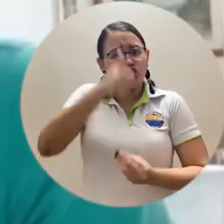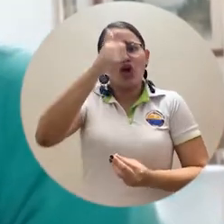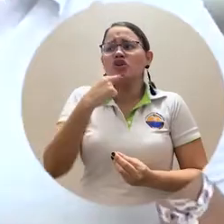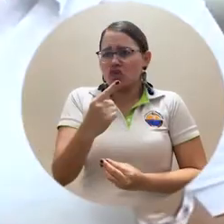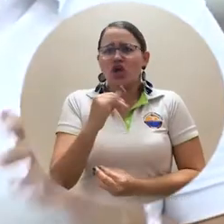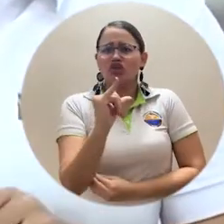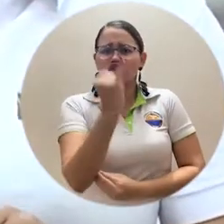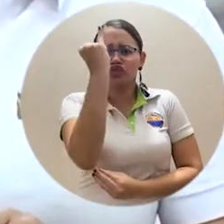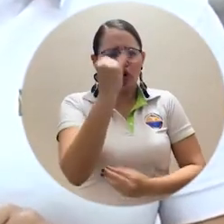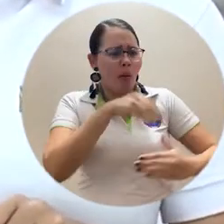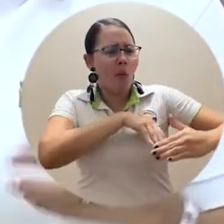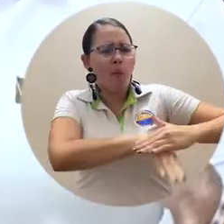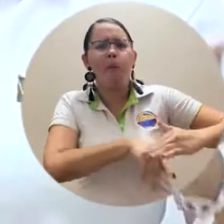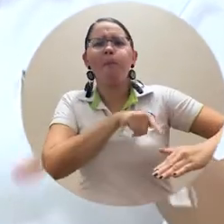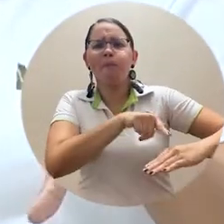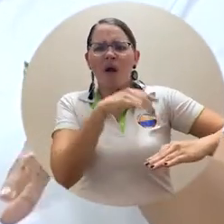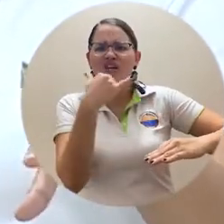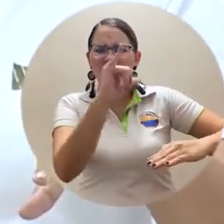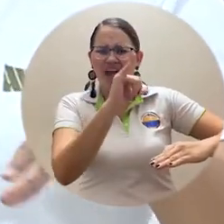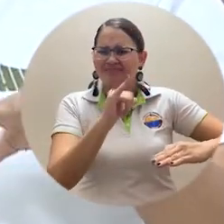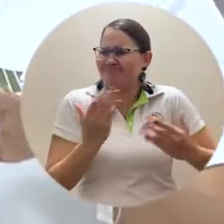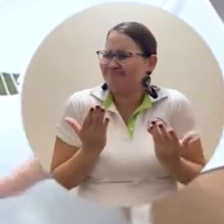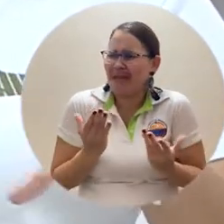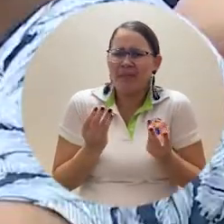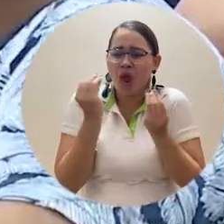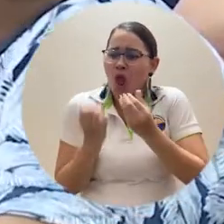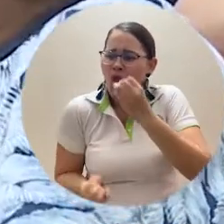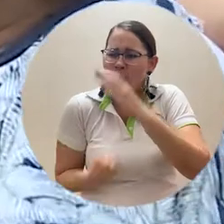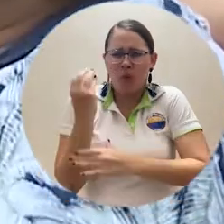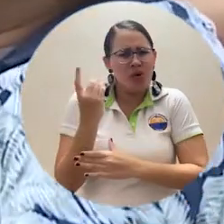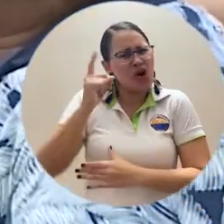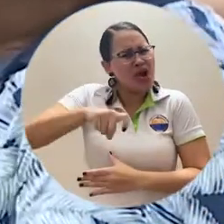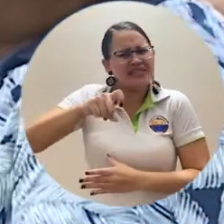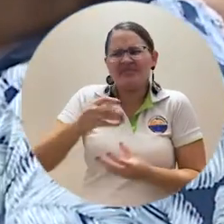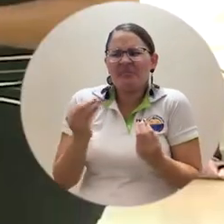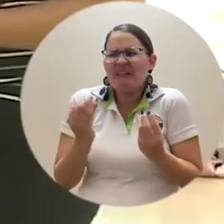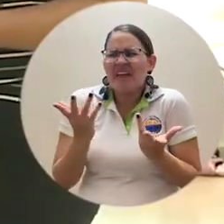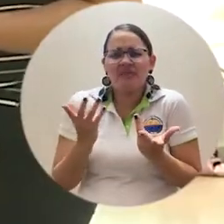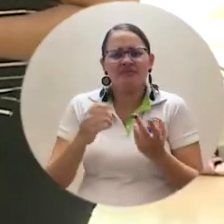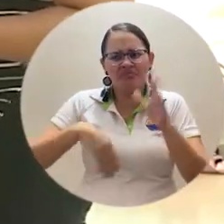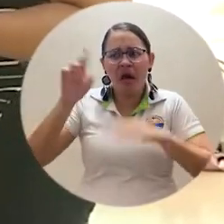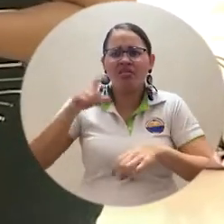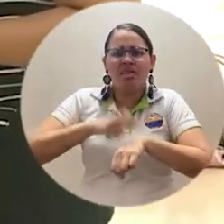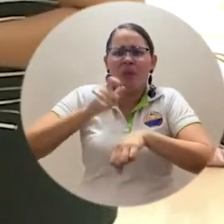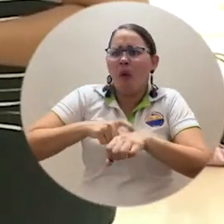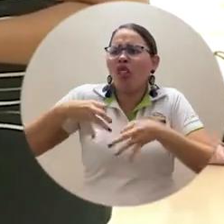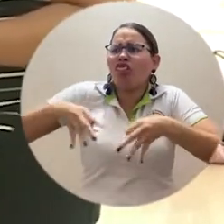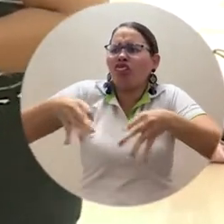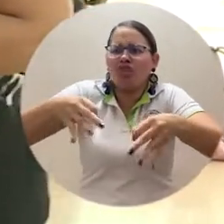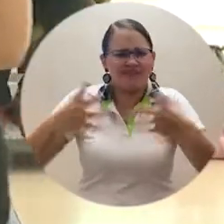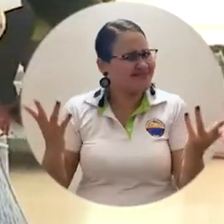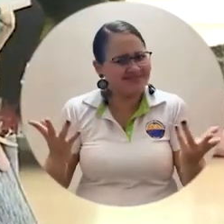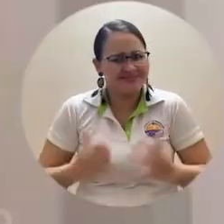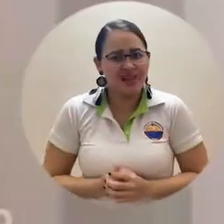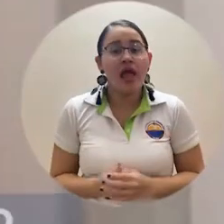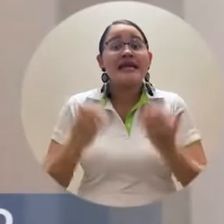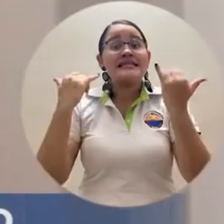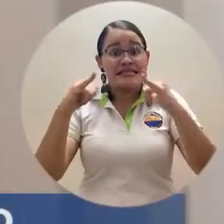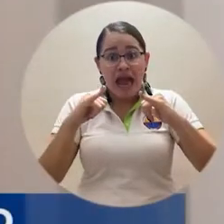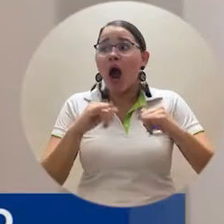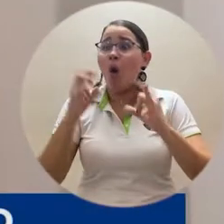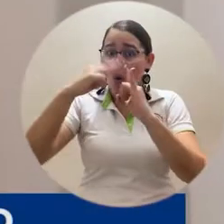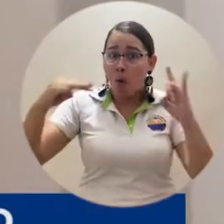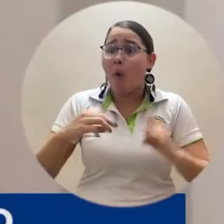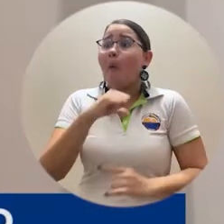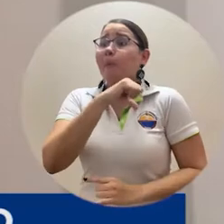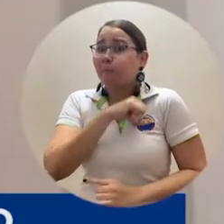Magdalena, es retrasar la consecución del financiamiento total de la matrícula. Unin Magdalena ya cuenta con un fondo de becas, a pesar